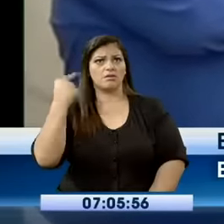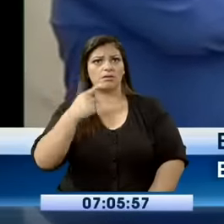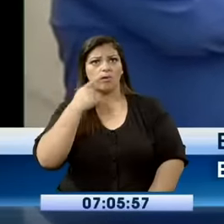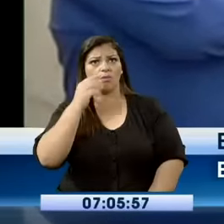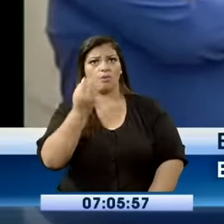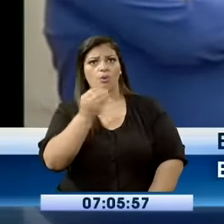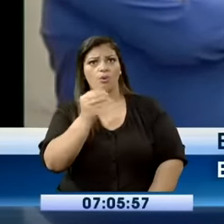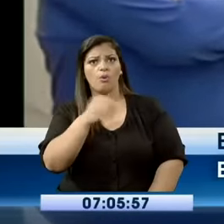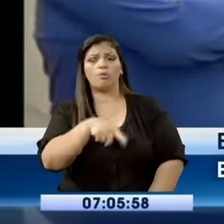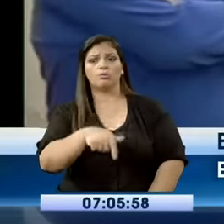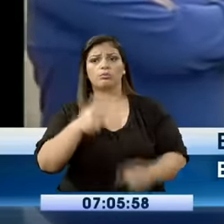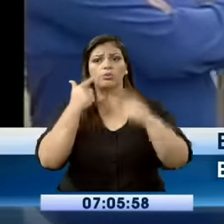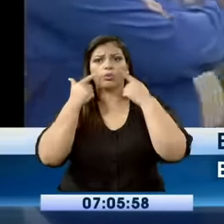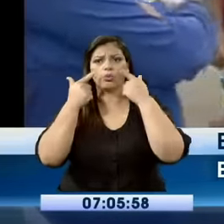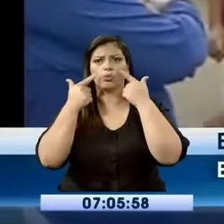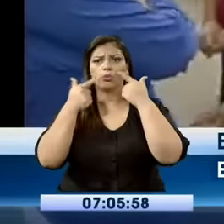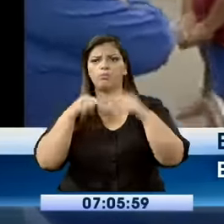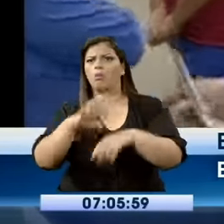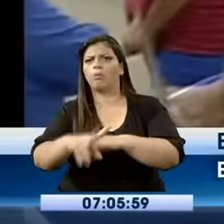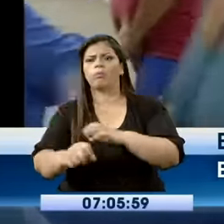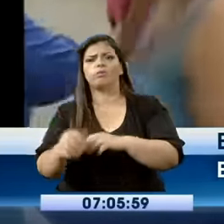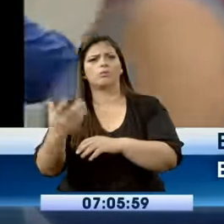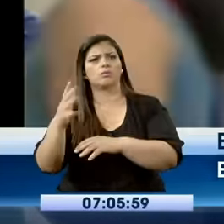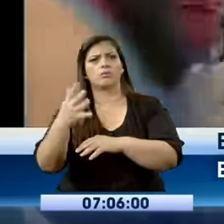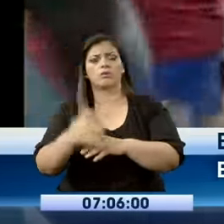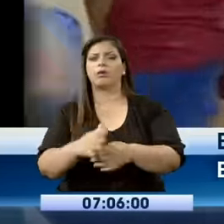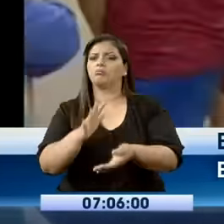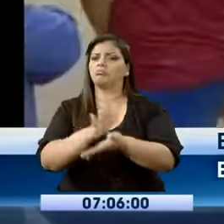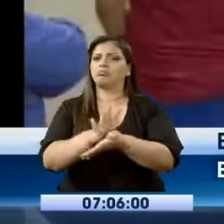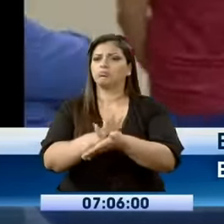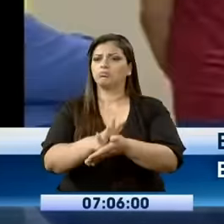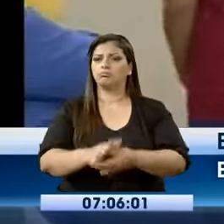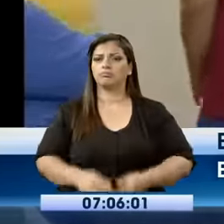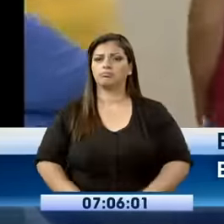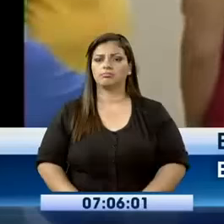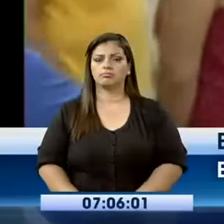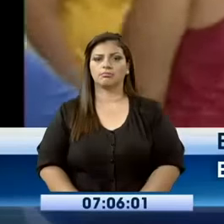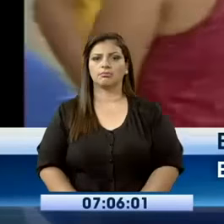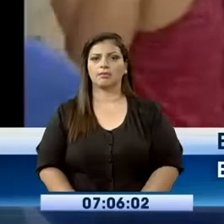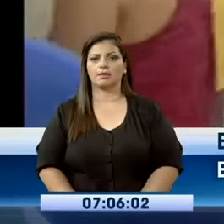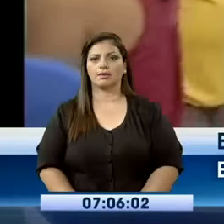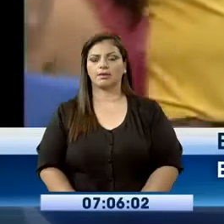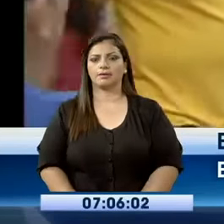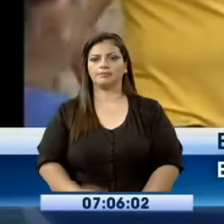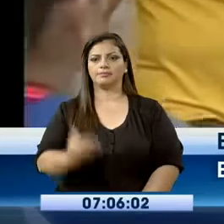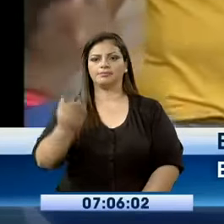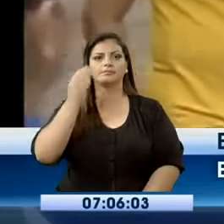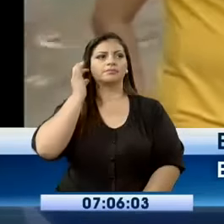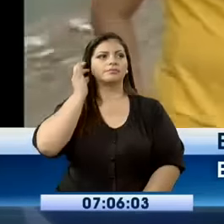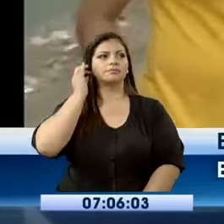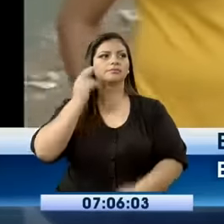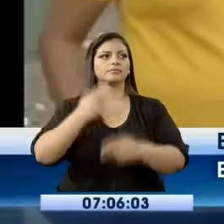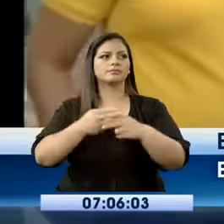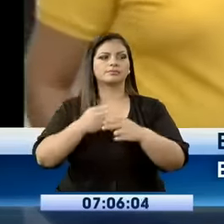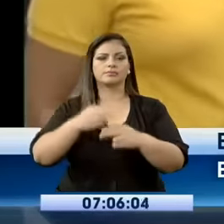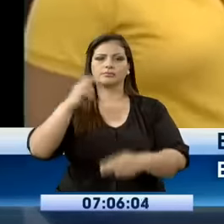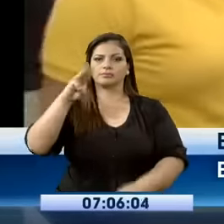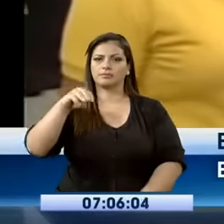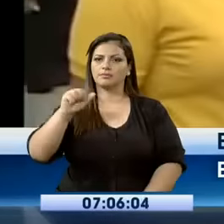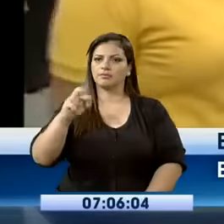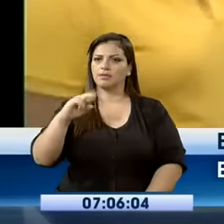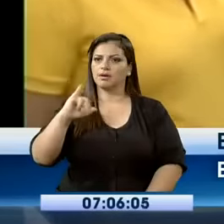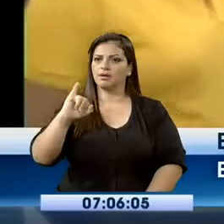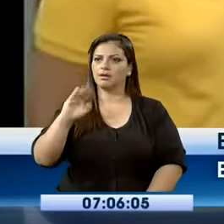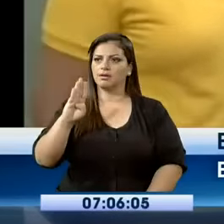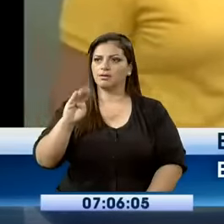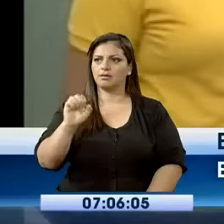pasaba estas cosas. Vamos a dialogar en este momento con Maribel Arana, directora de esta escuela ubicada en Bloque 3 de